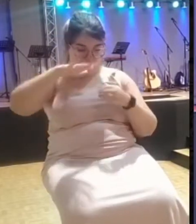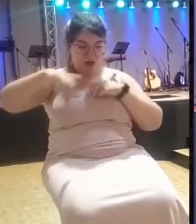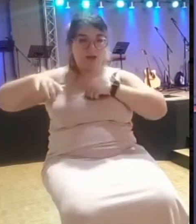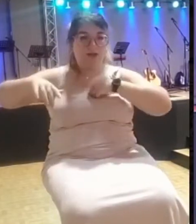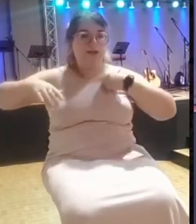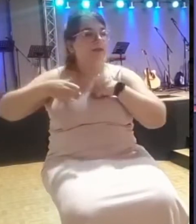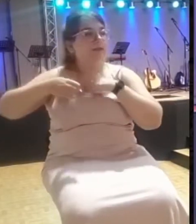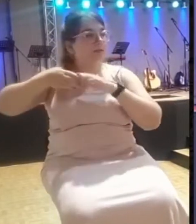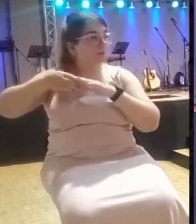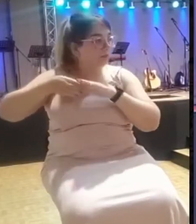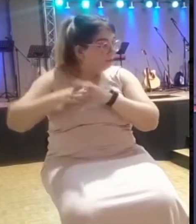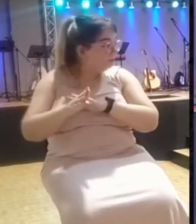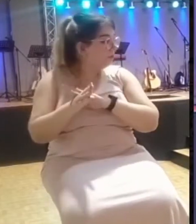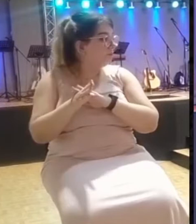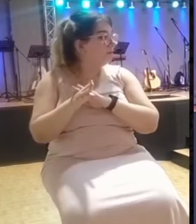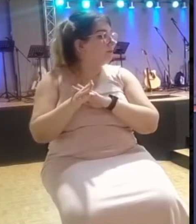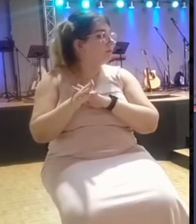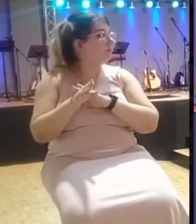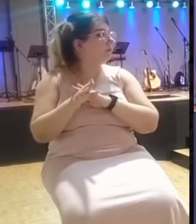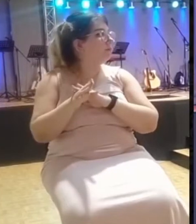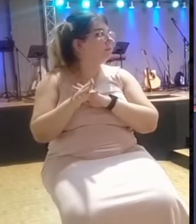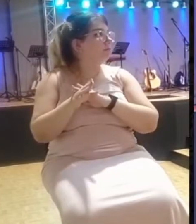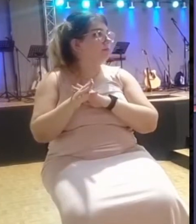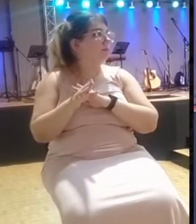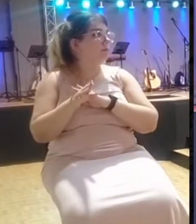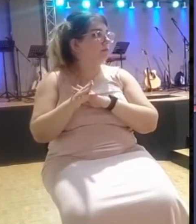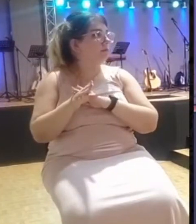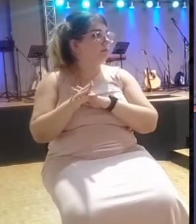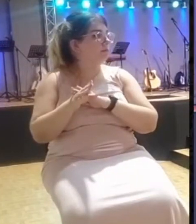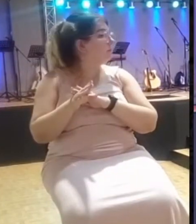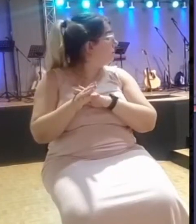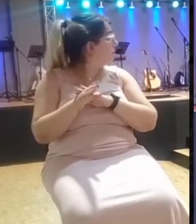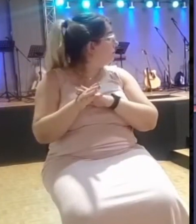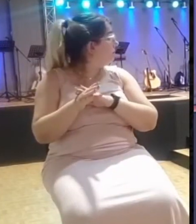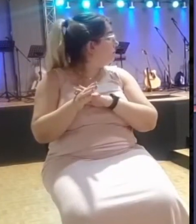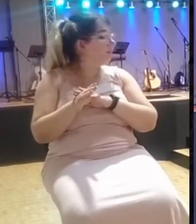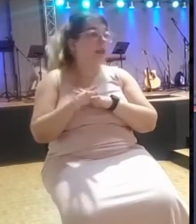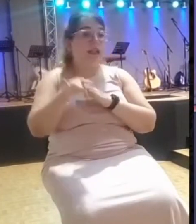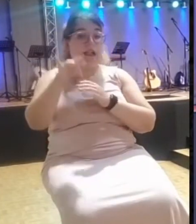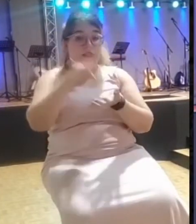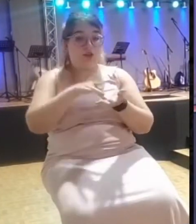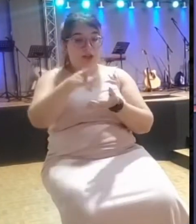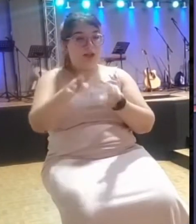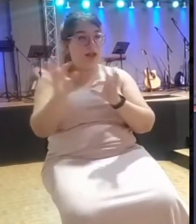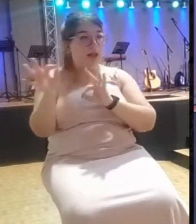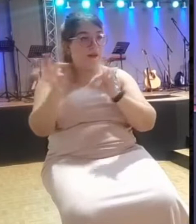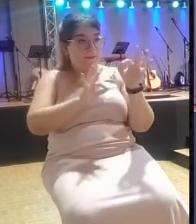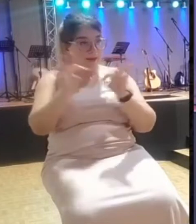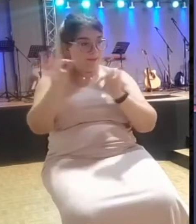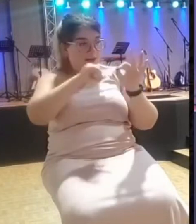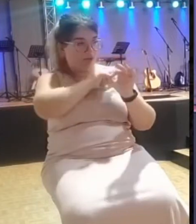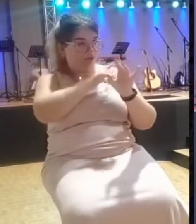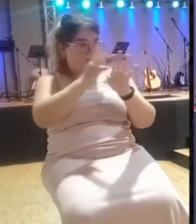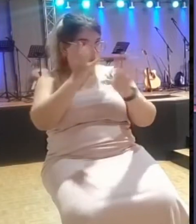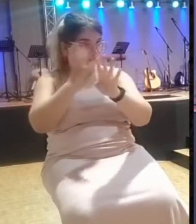van a entrar por ese lugar, se encuentran que ahí está preparado el ejército y no puede entrar de